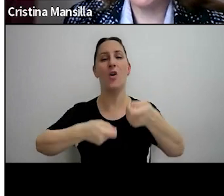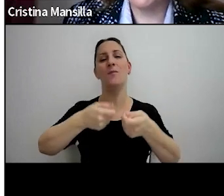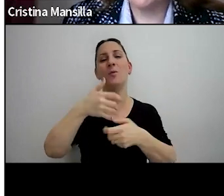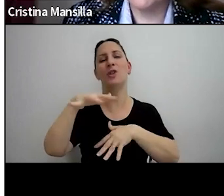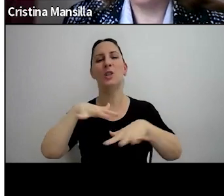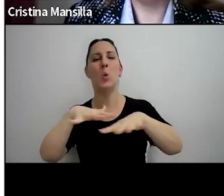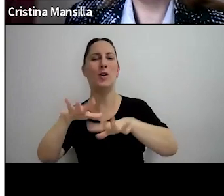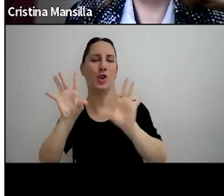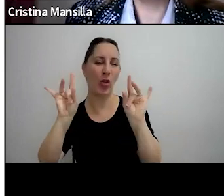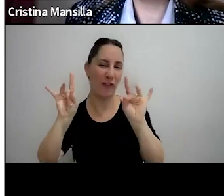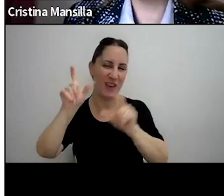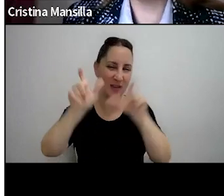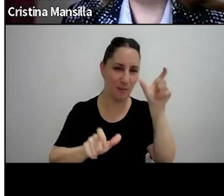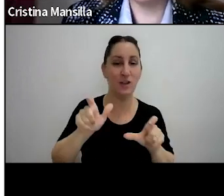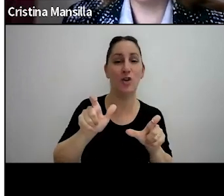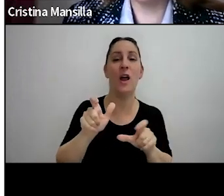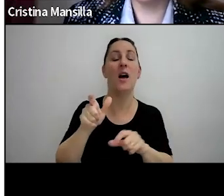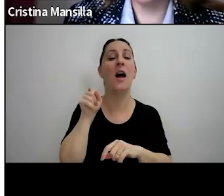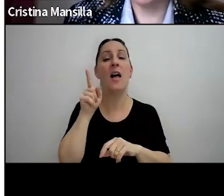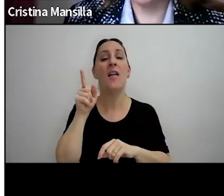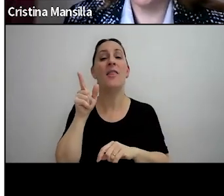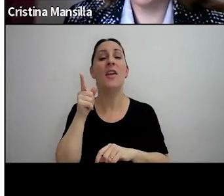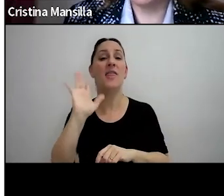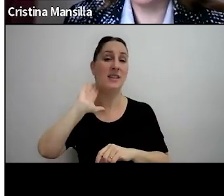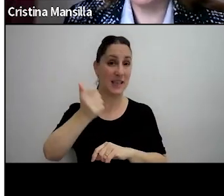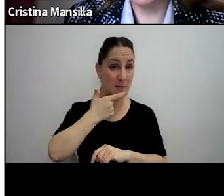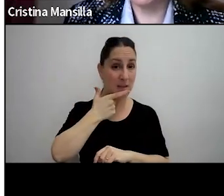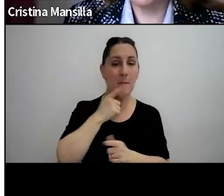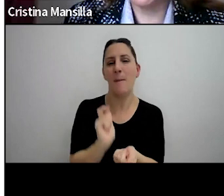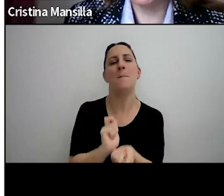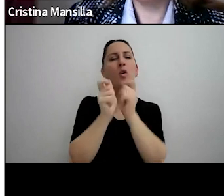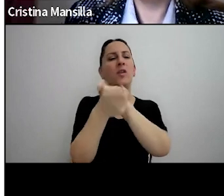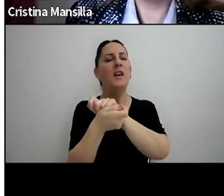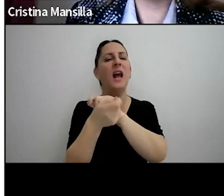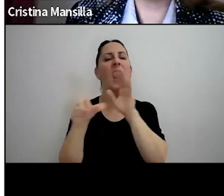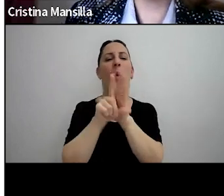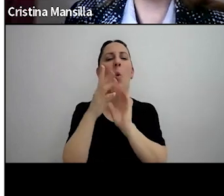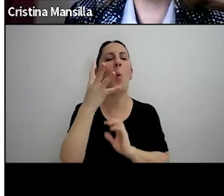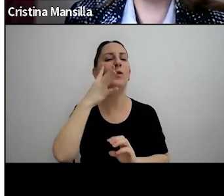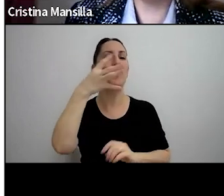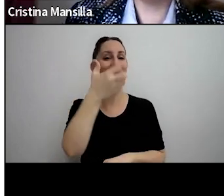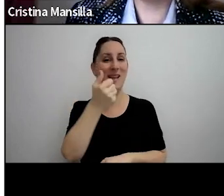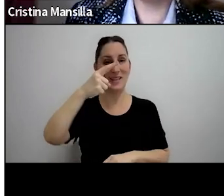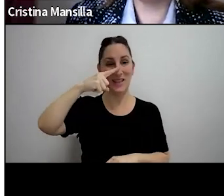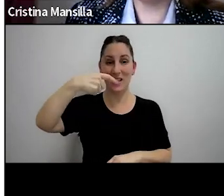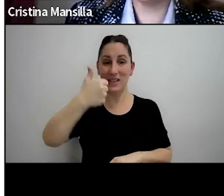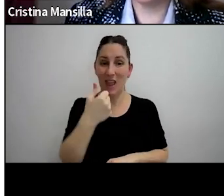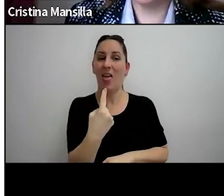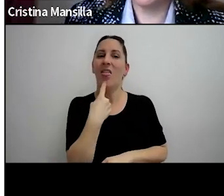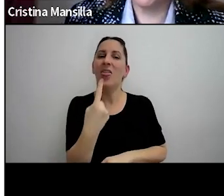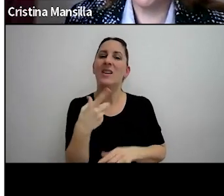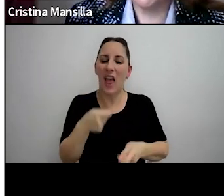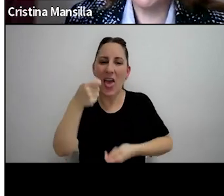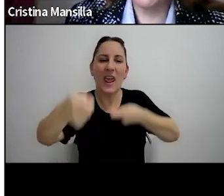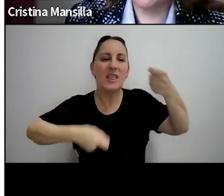dieciséis de septiembre vino a modificar la resolución cuatro mil seis setenta y seis la cual estableció este régimen de reintegro